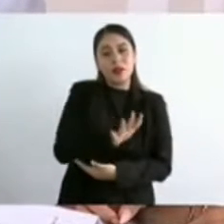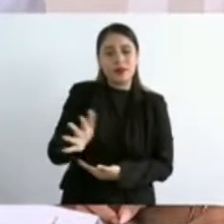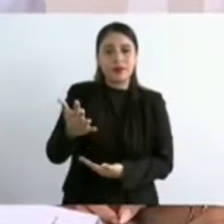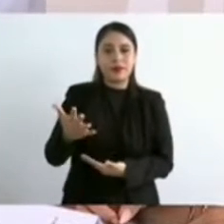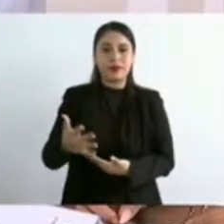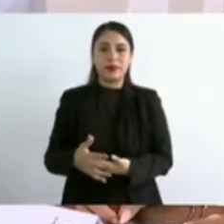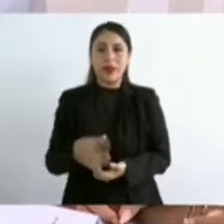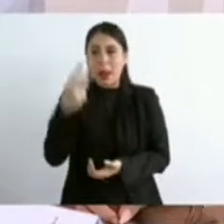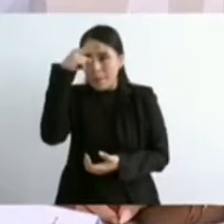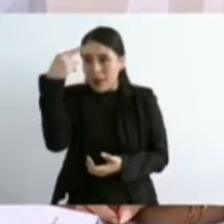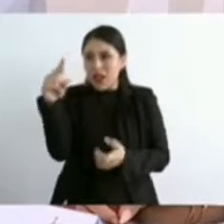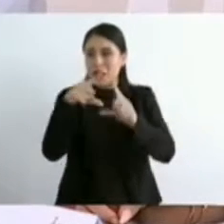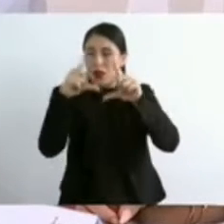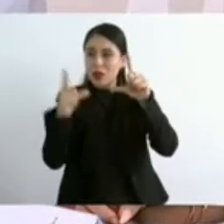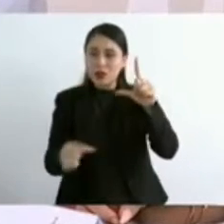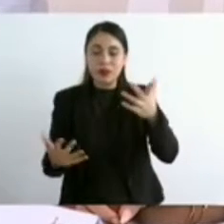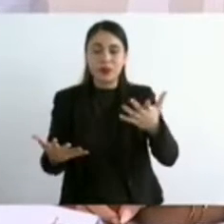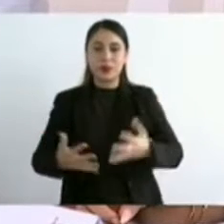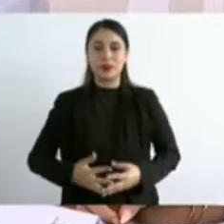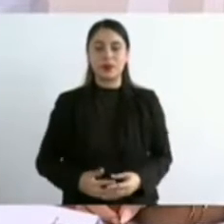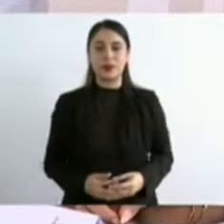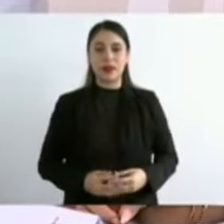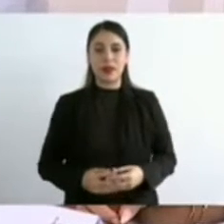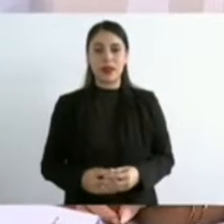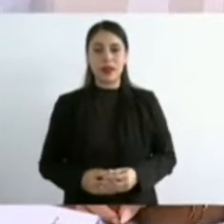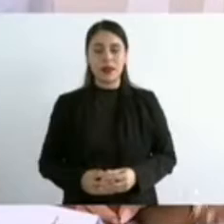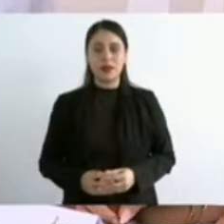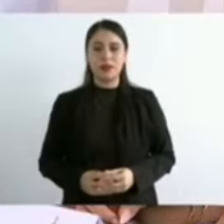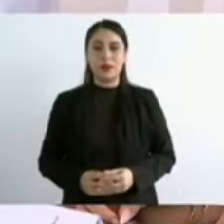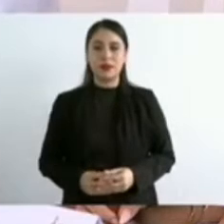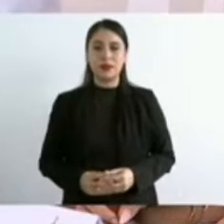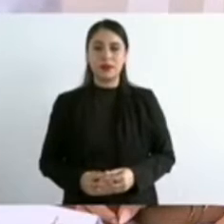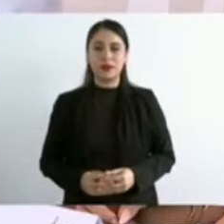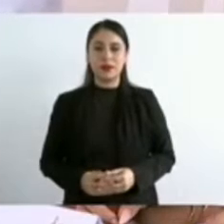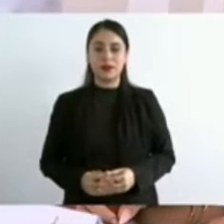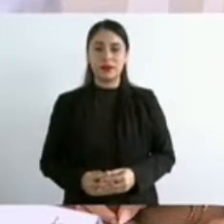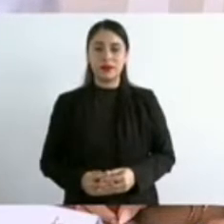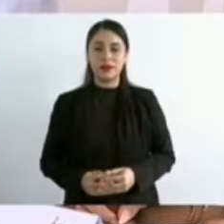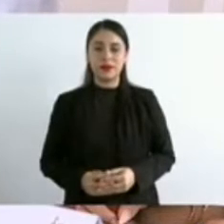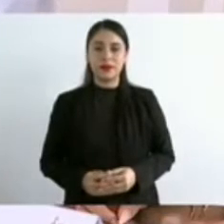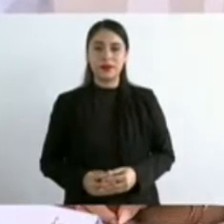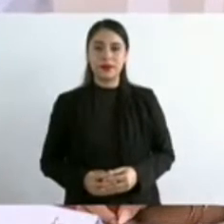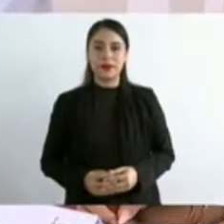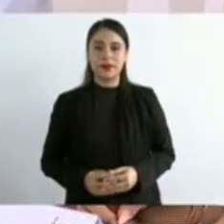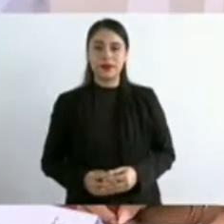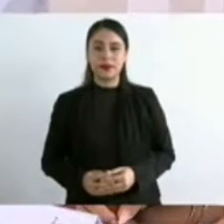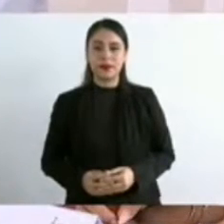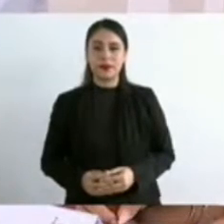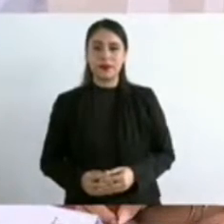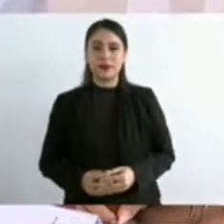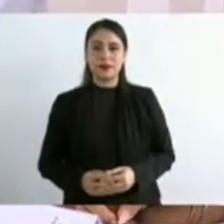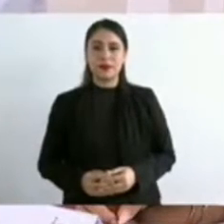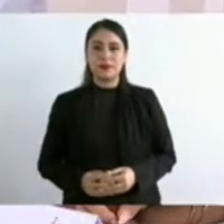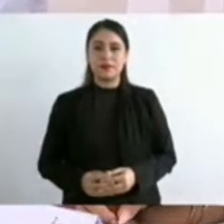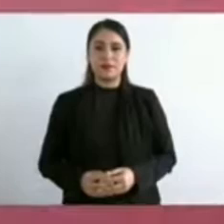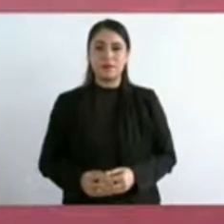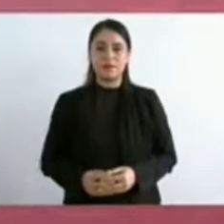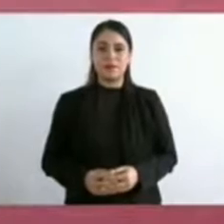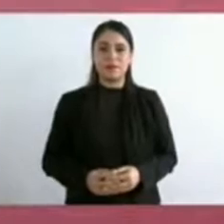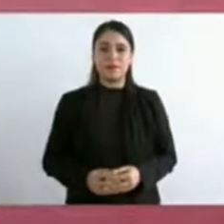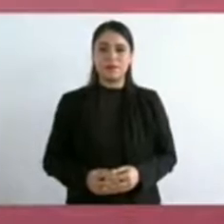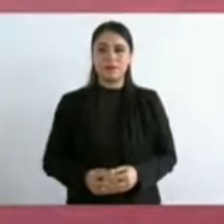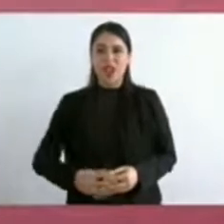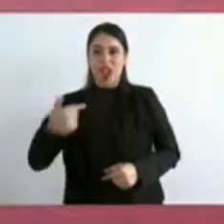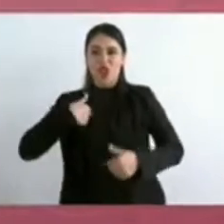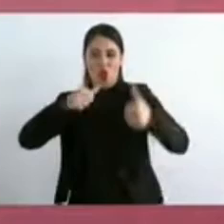no es el poder por el poder, el